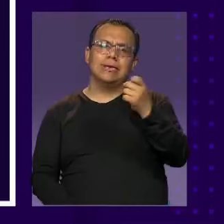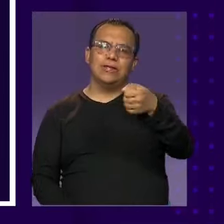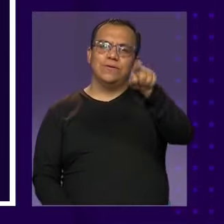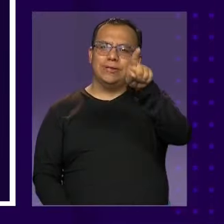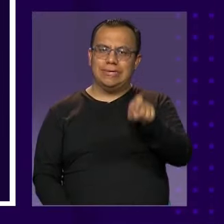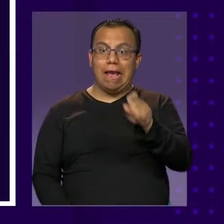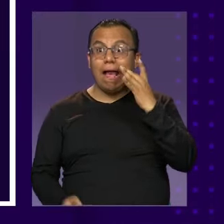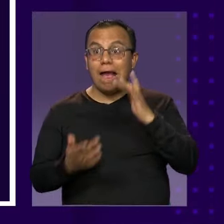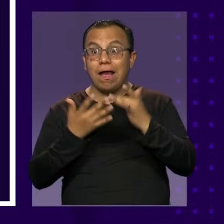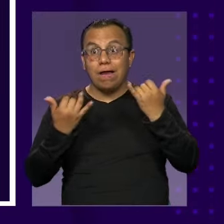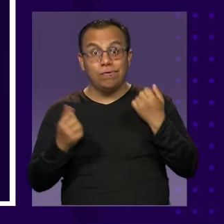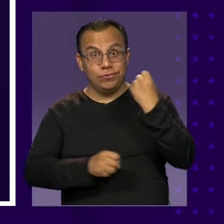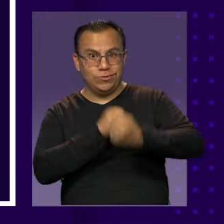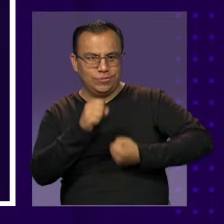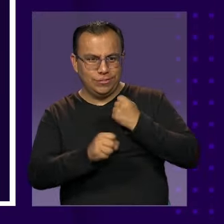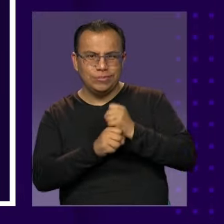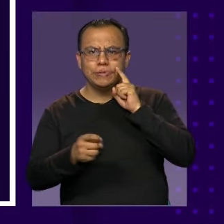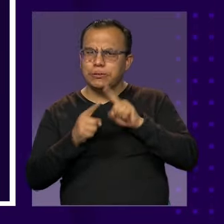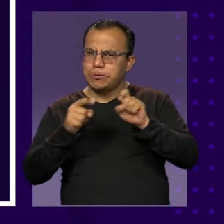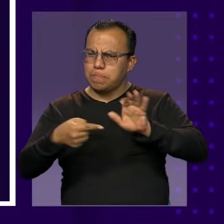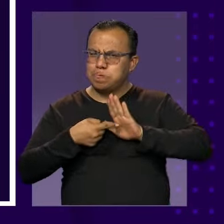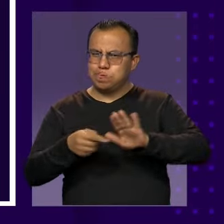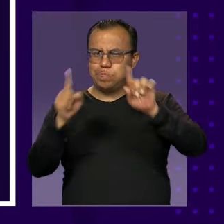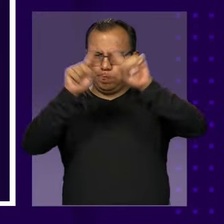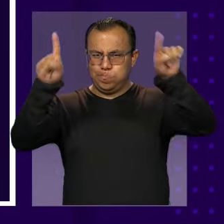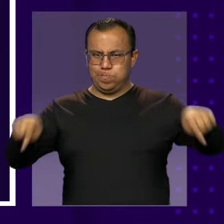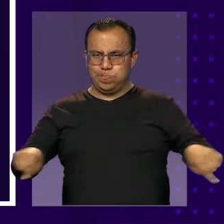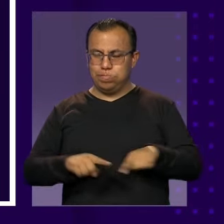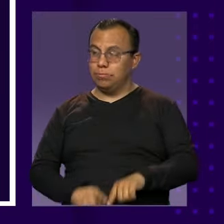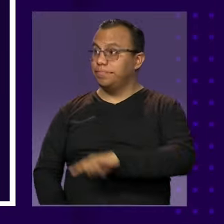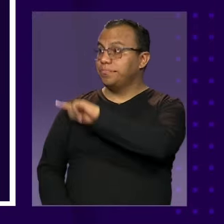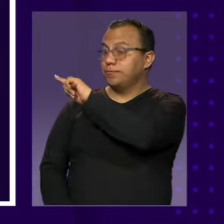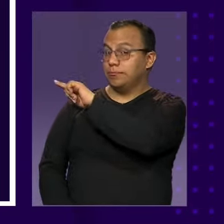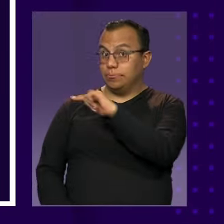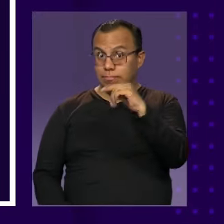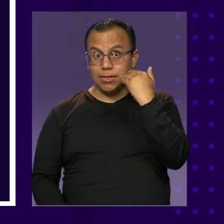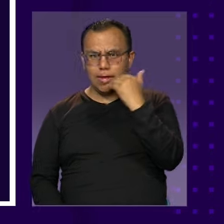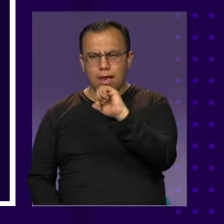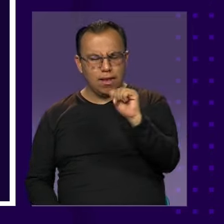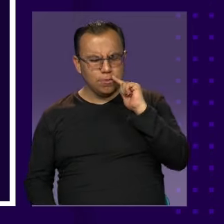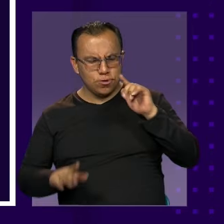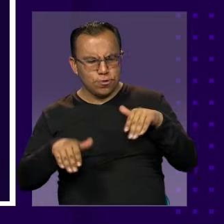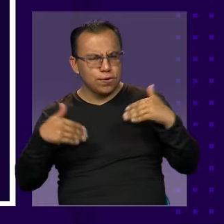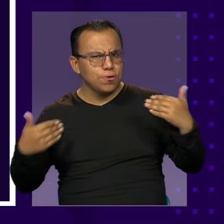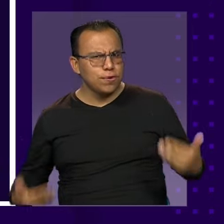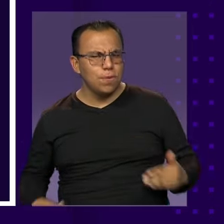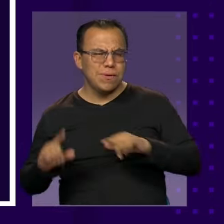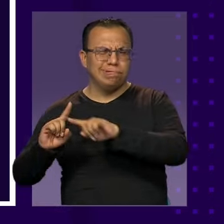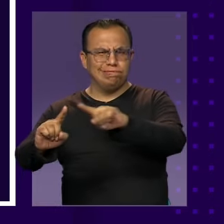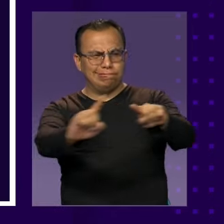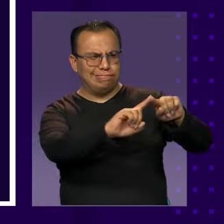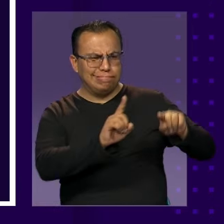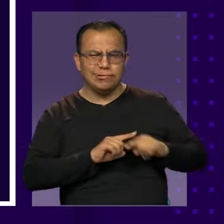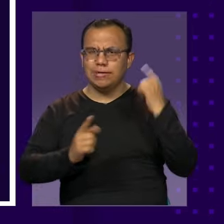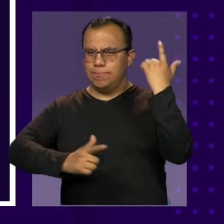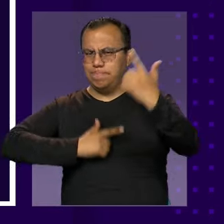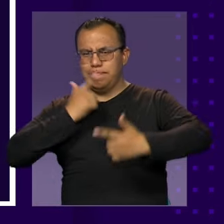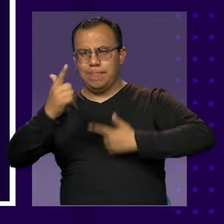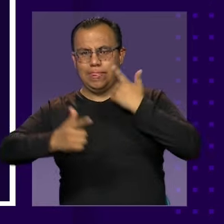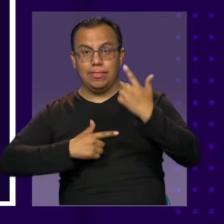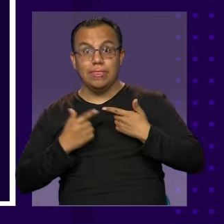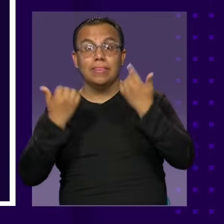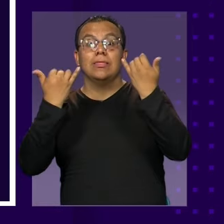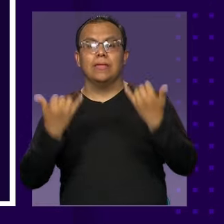Ese es nuestro dato del día y queremos presentárselos a ustedes, en el que las mujeres han sido protagonistas de muchas luchas, como por ejemplo